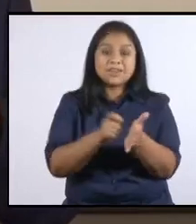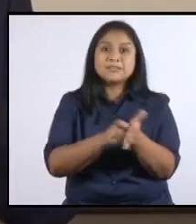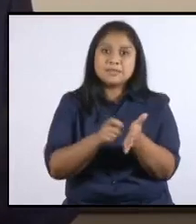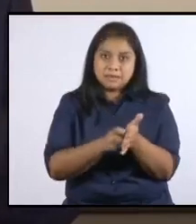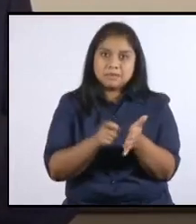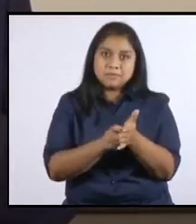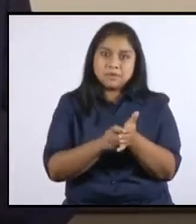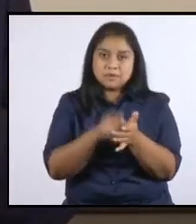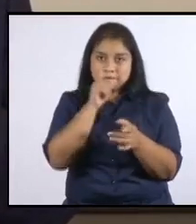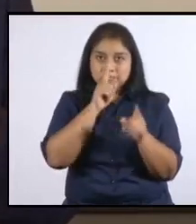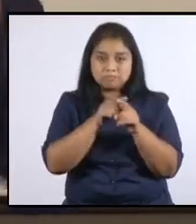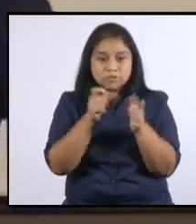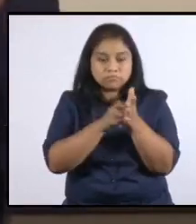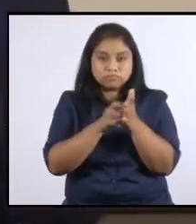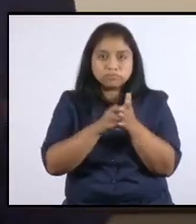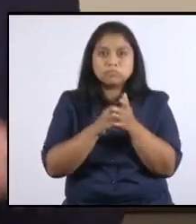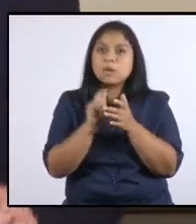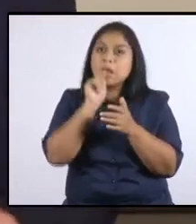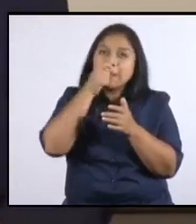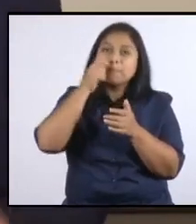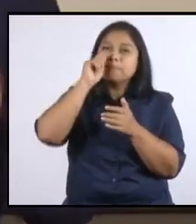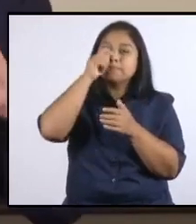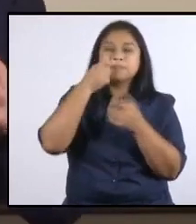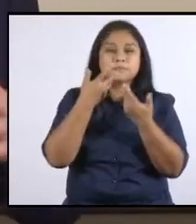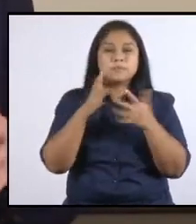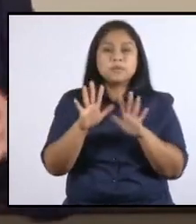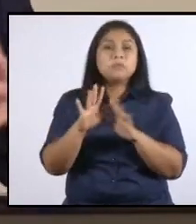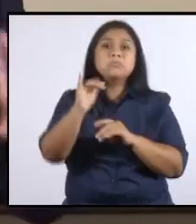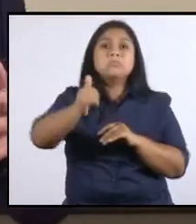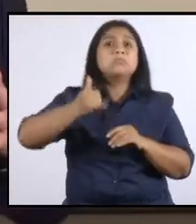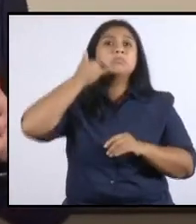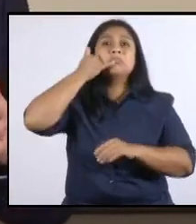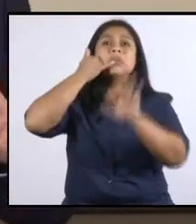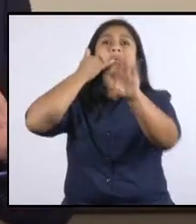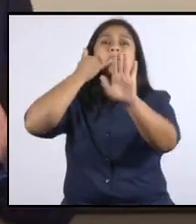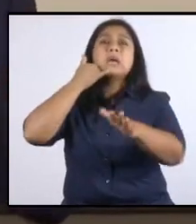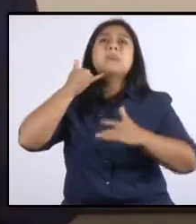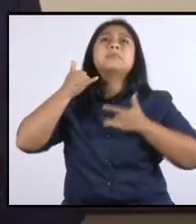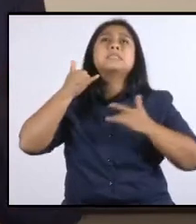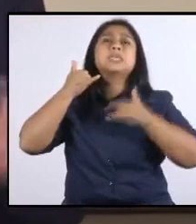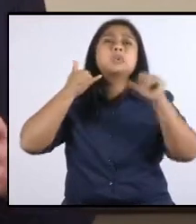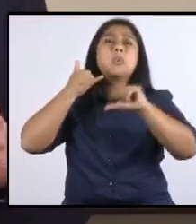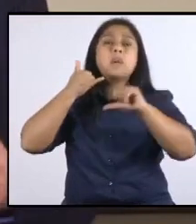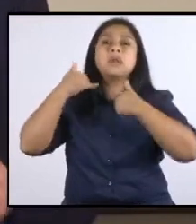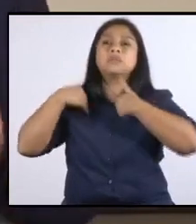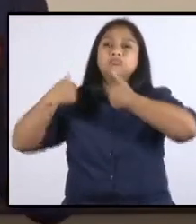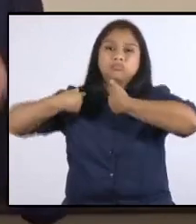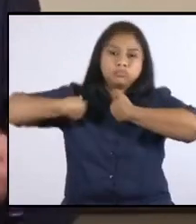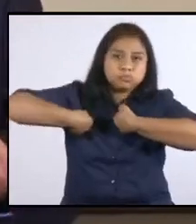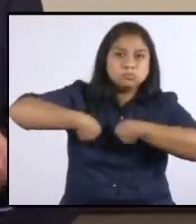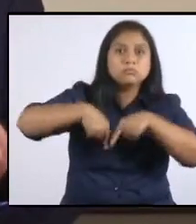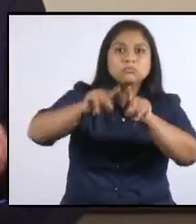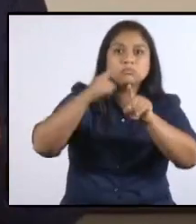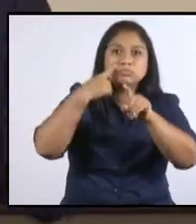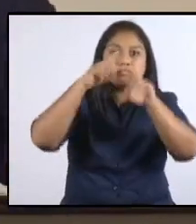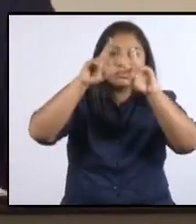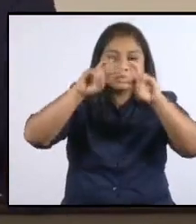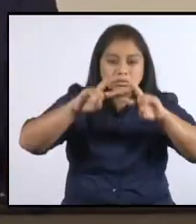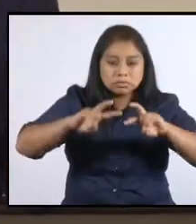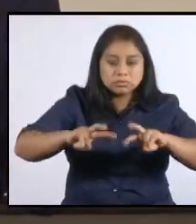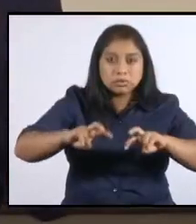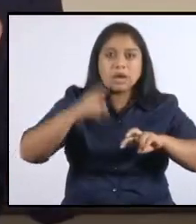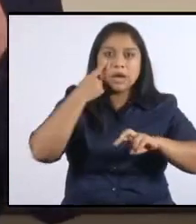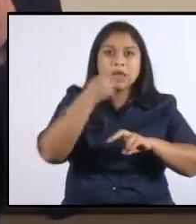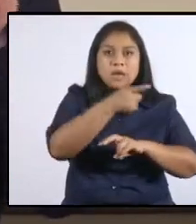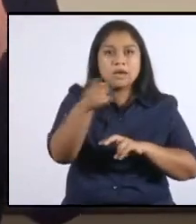pruebas respectivas. Si usted nos llama y nos dice me siento mal, nosotros llegamos, la evaluamos y